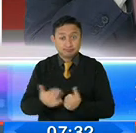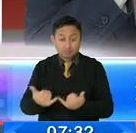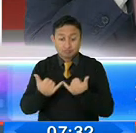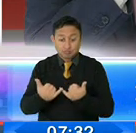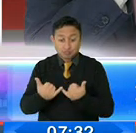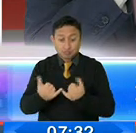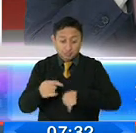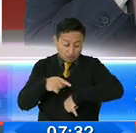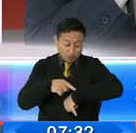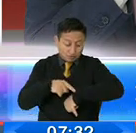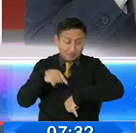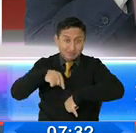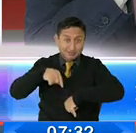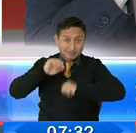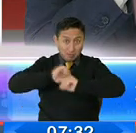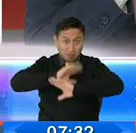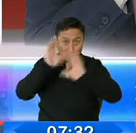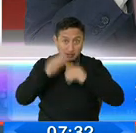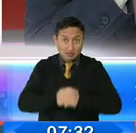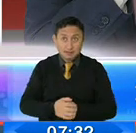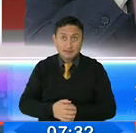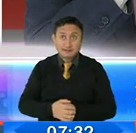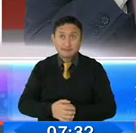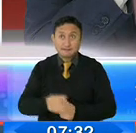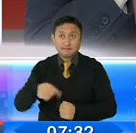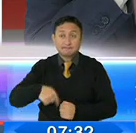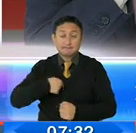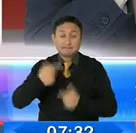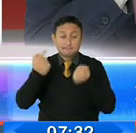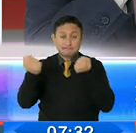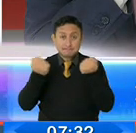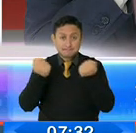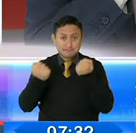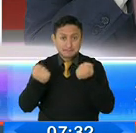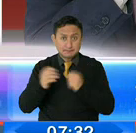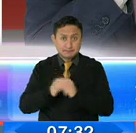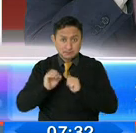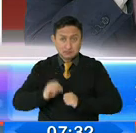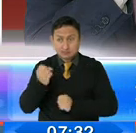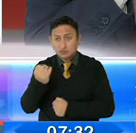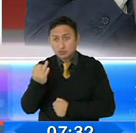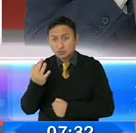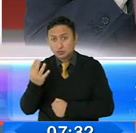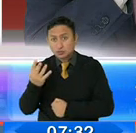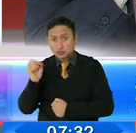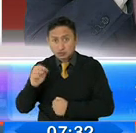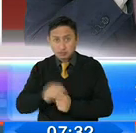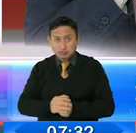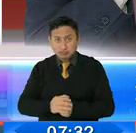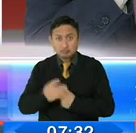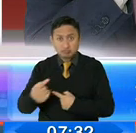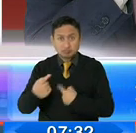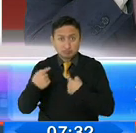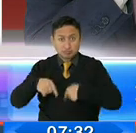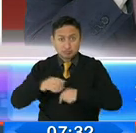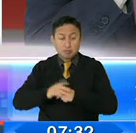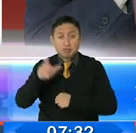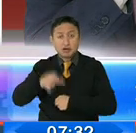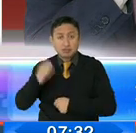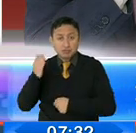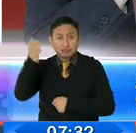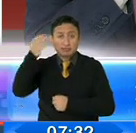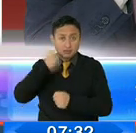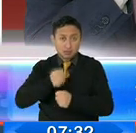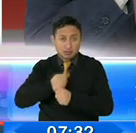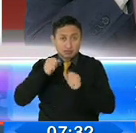los controles que realizamos, los conteos que realizamos, nos indican que mucha gente está yendo al